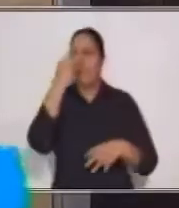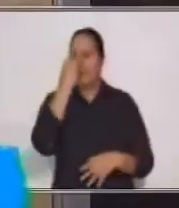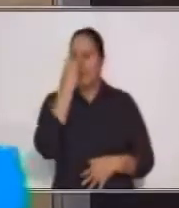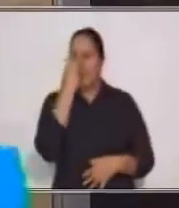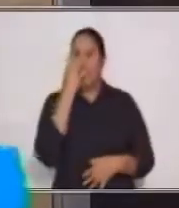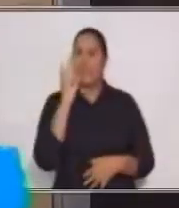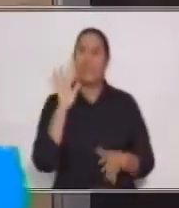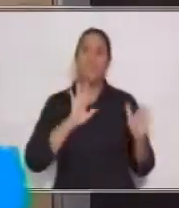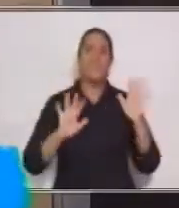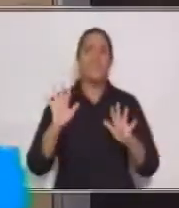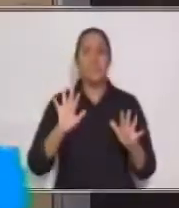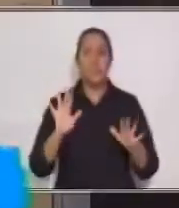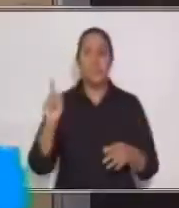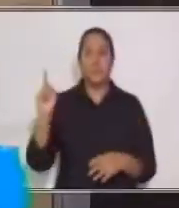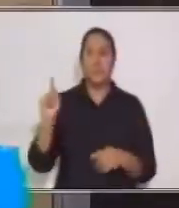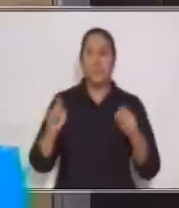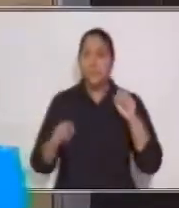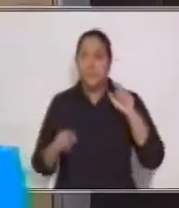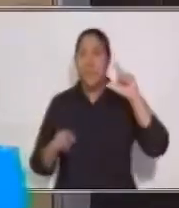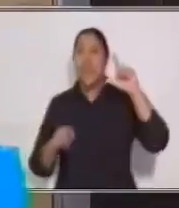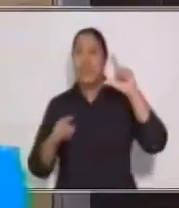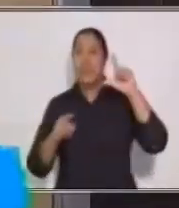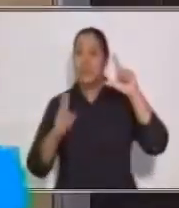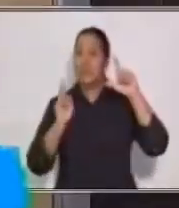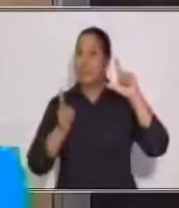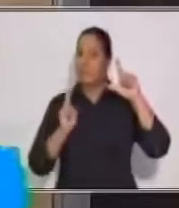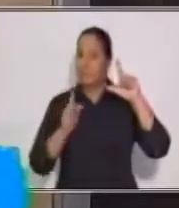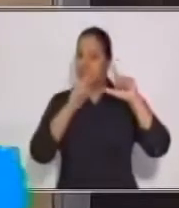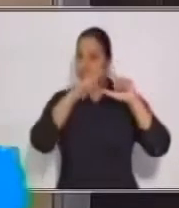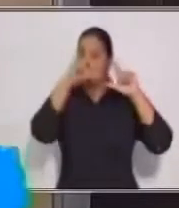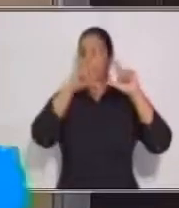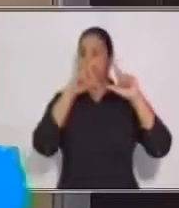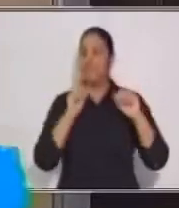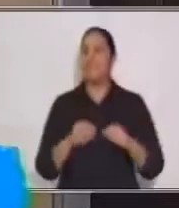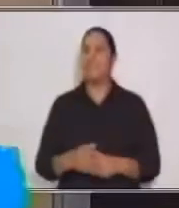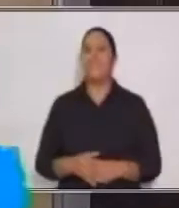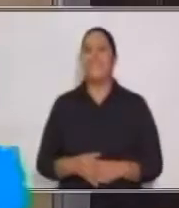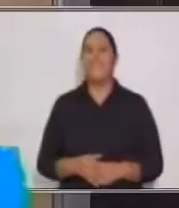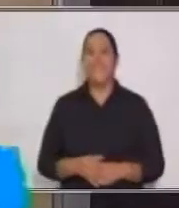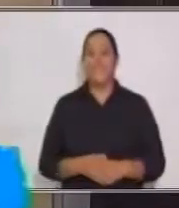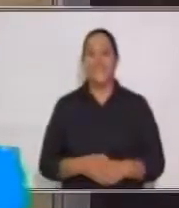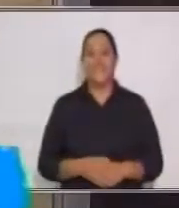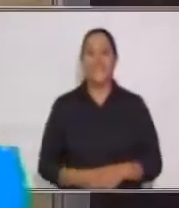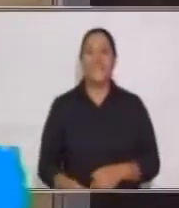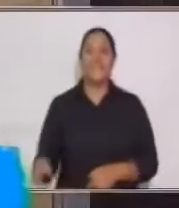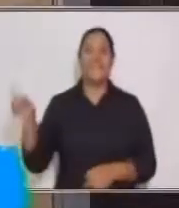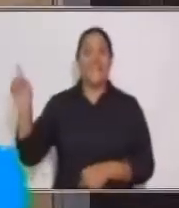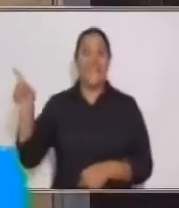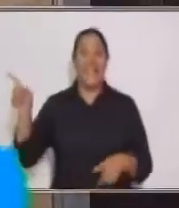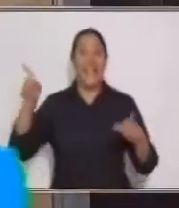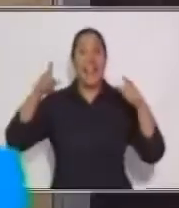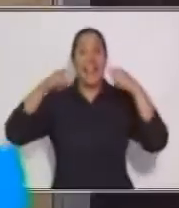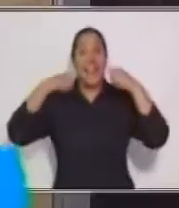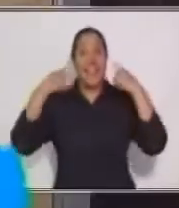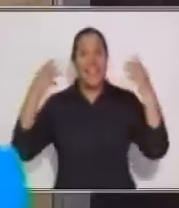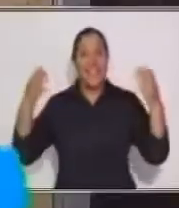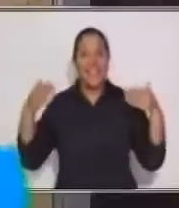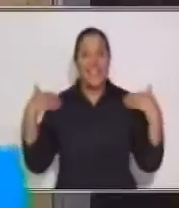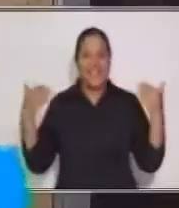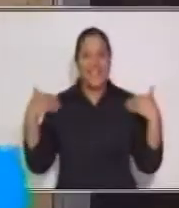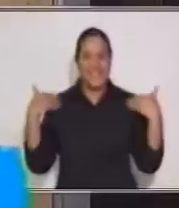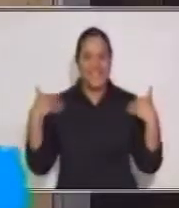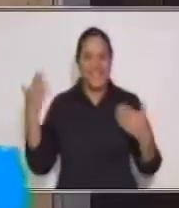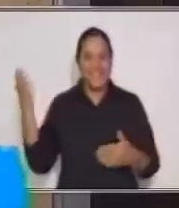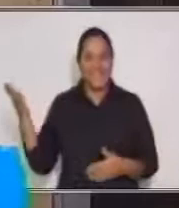Con una mayúscula. Excelente. El circo es alegre. Muy